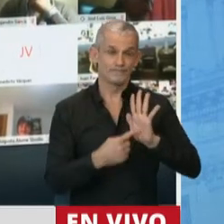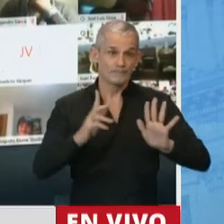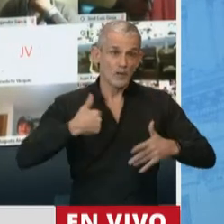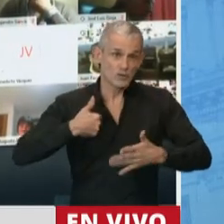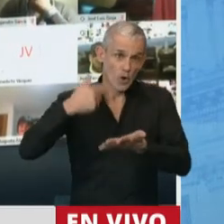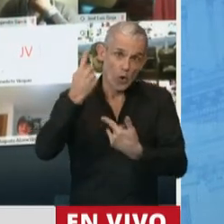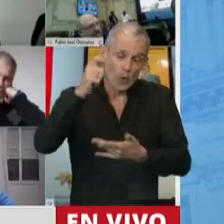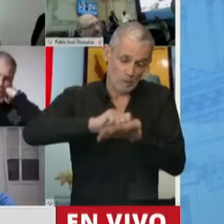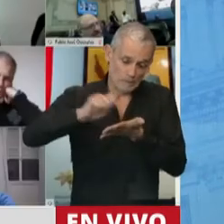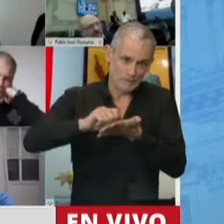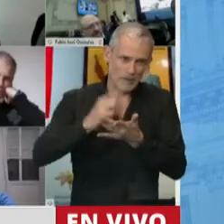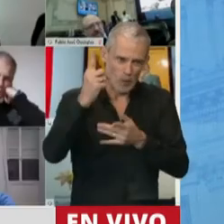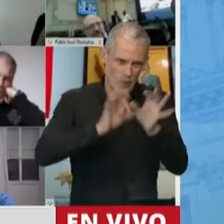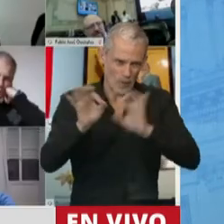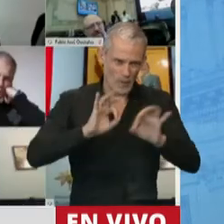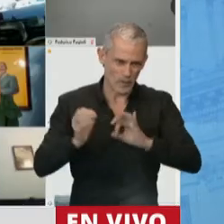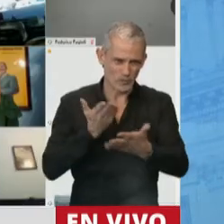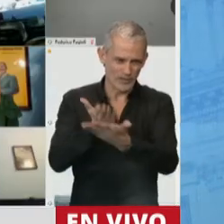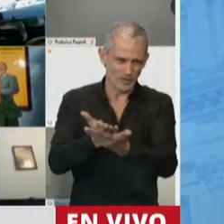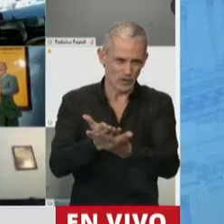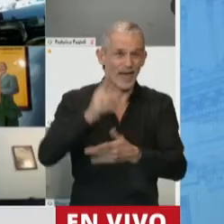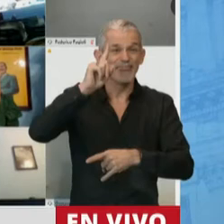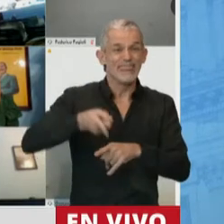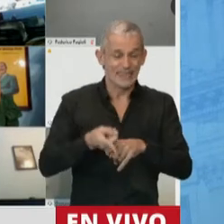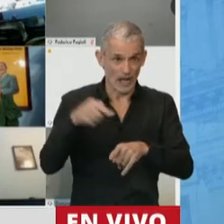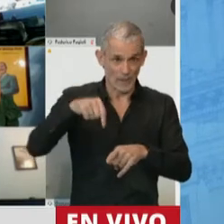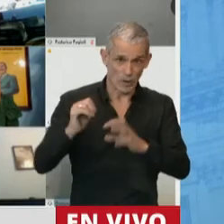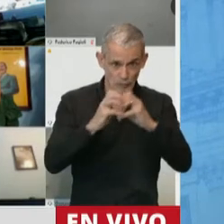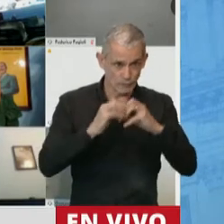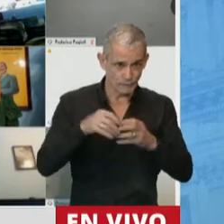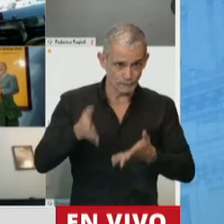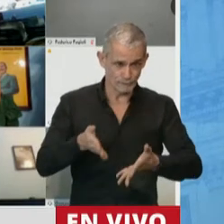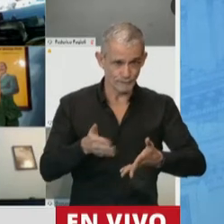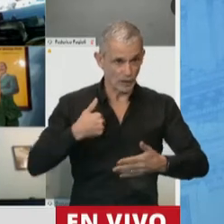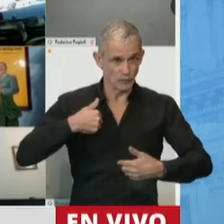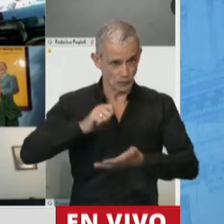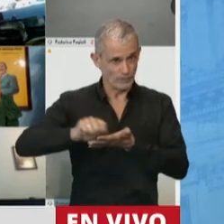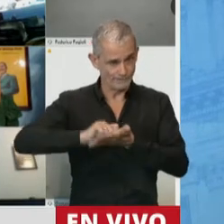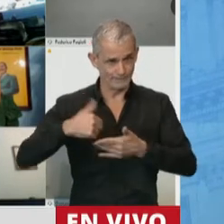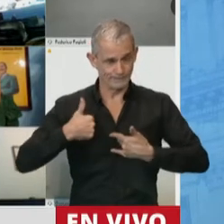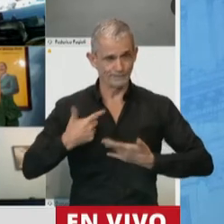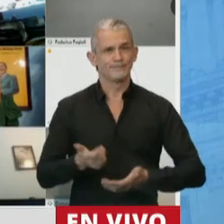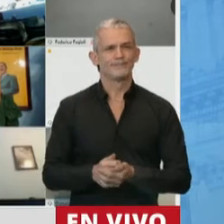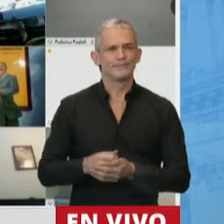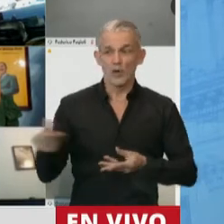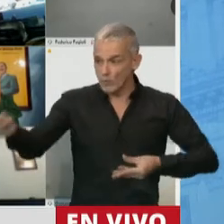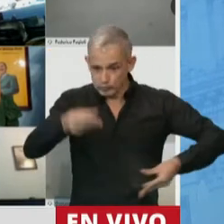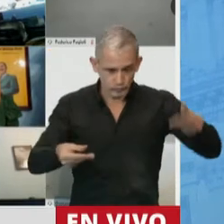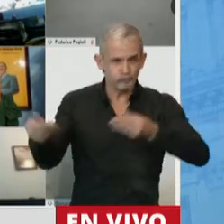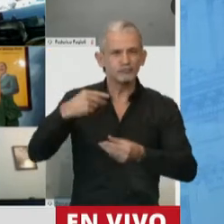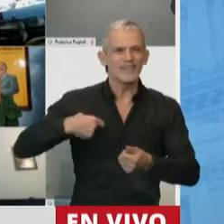soy autor de uno de los proyectos que integran el dictamen que estamos tratando, en el que han aportado